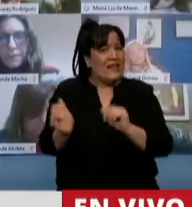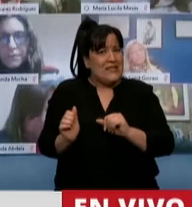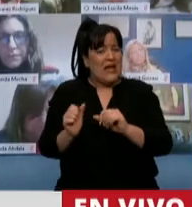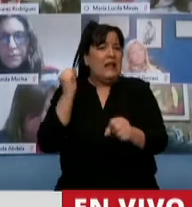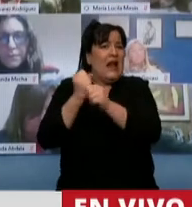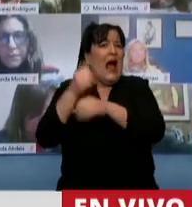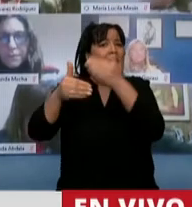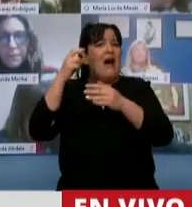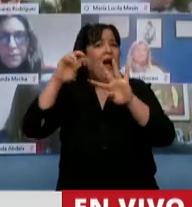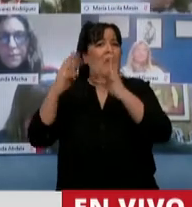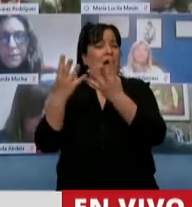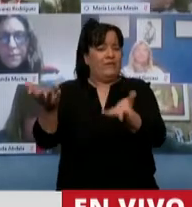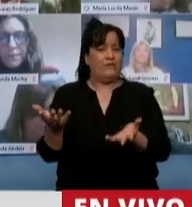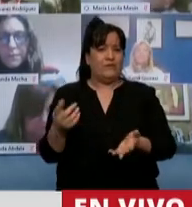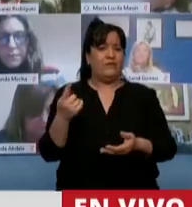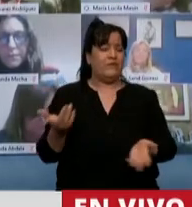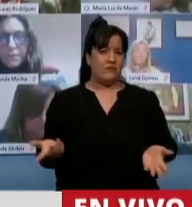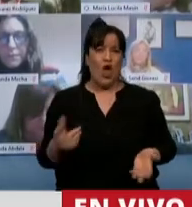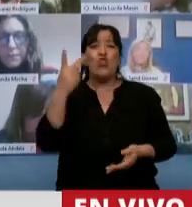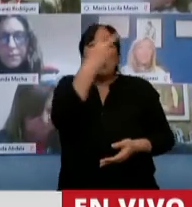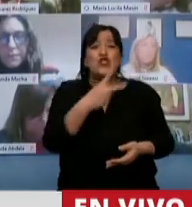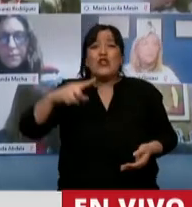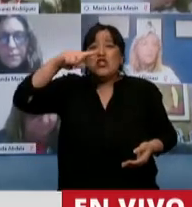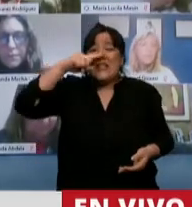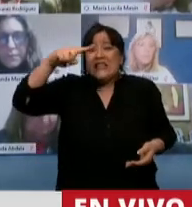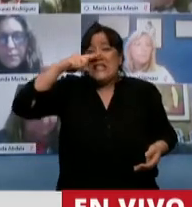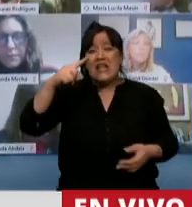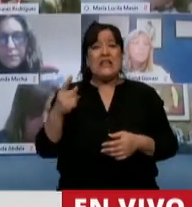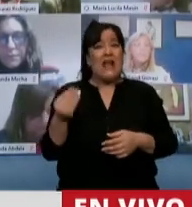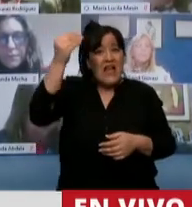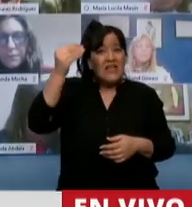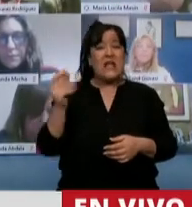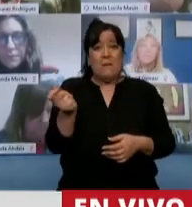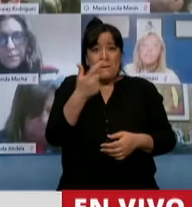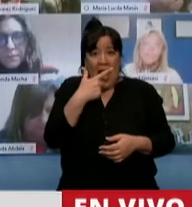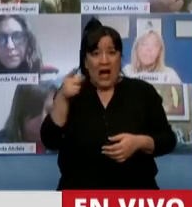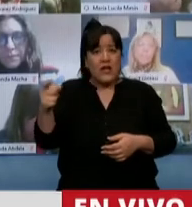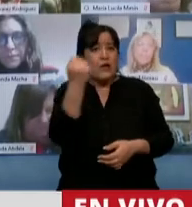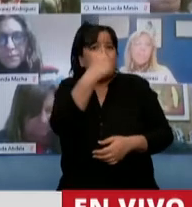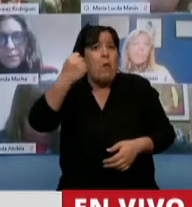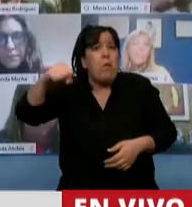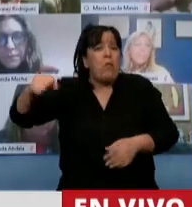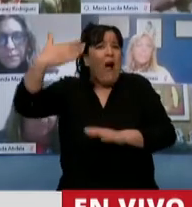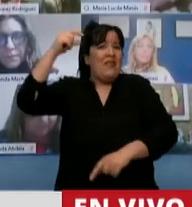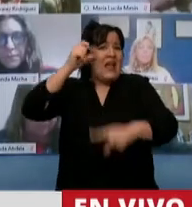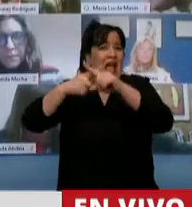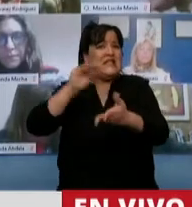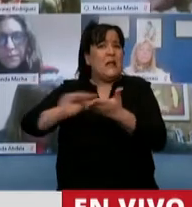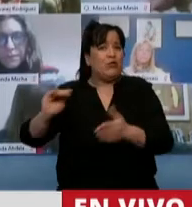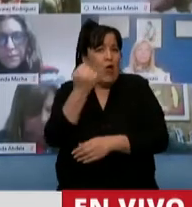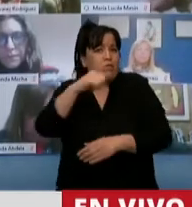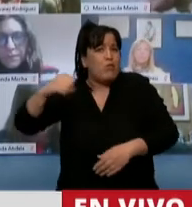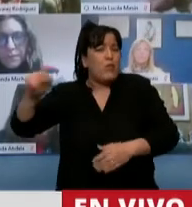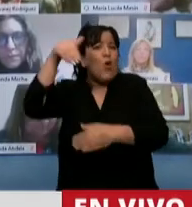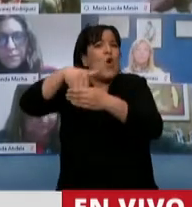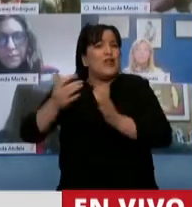tiene que funcionar un diputado. 277 veces Mauricio Macri faltó cuando era diputado del Congreso de la Nación a